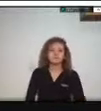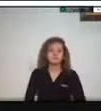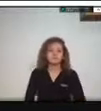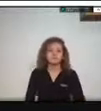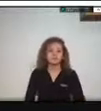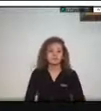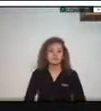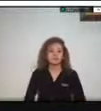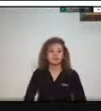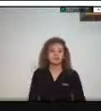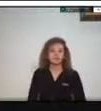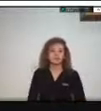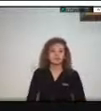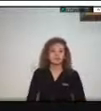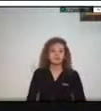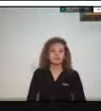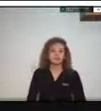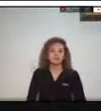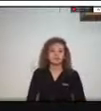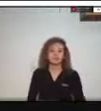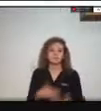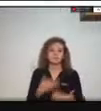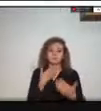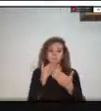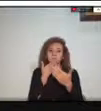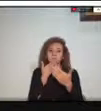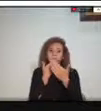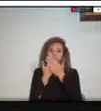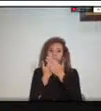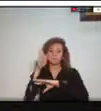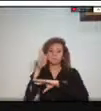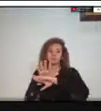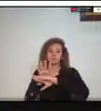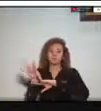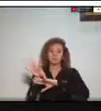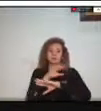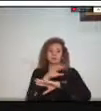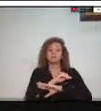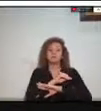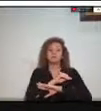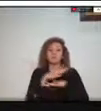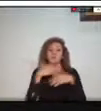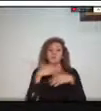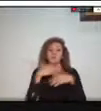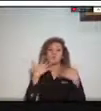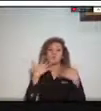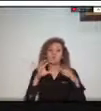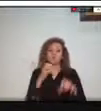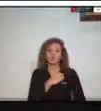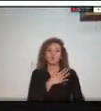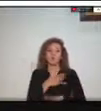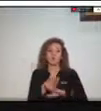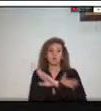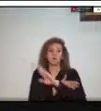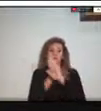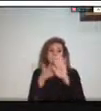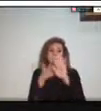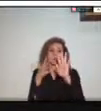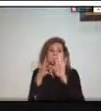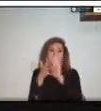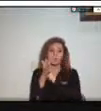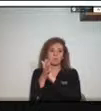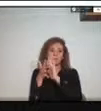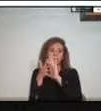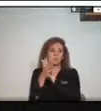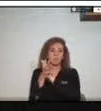nuevamente pues nosotros tengo la oportunidad como lo mencioné hace un rato de ser pues el